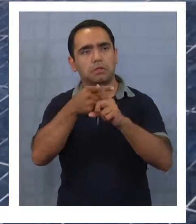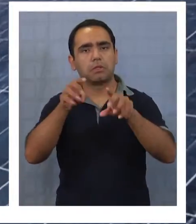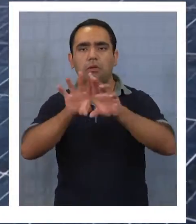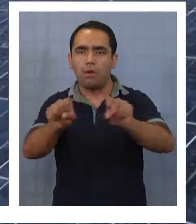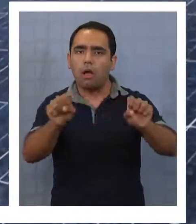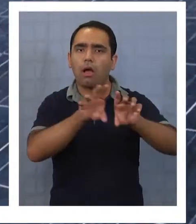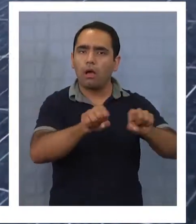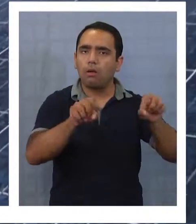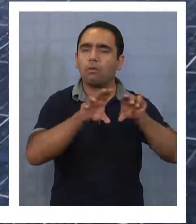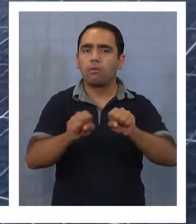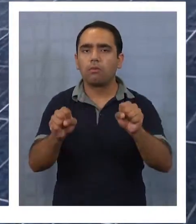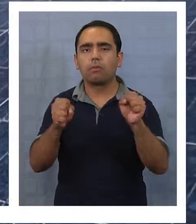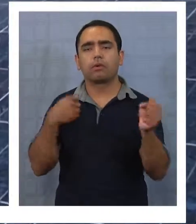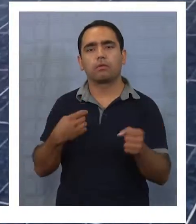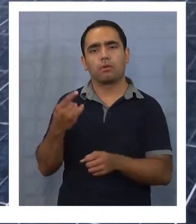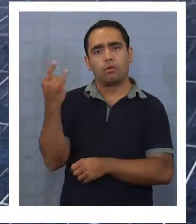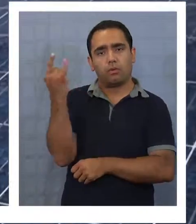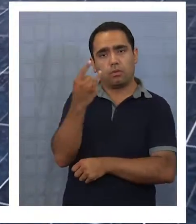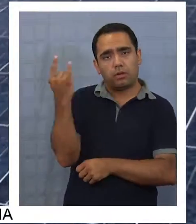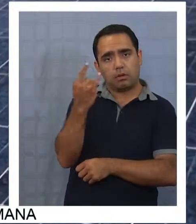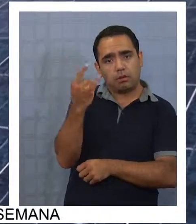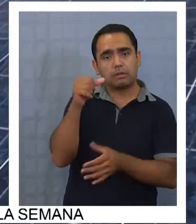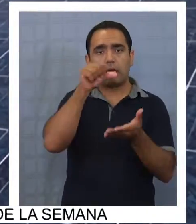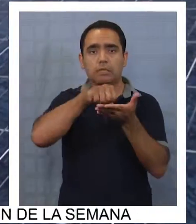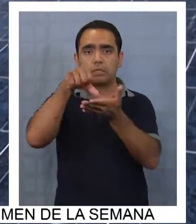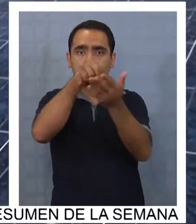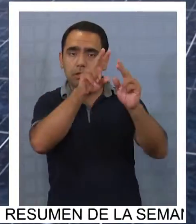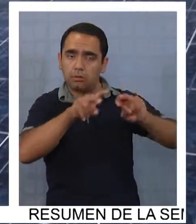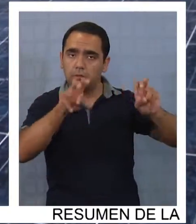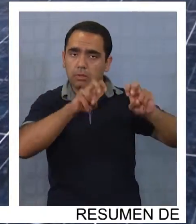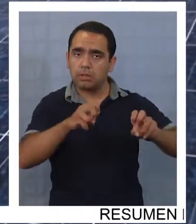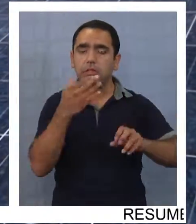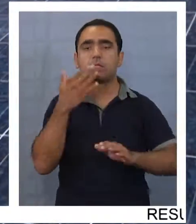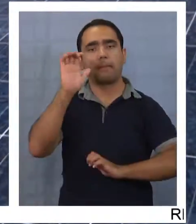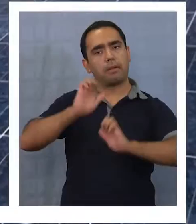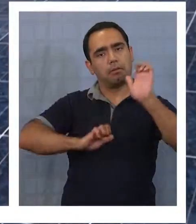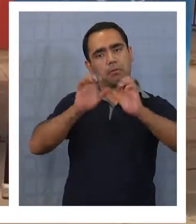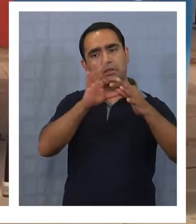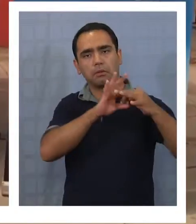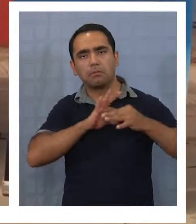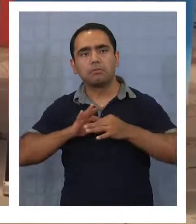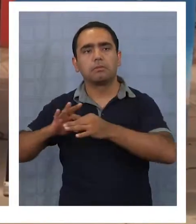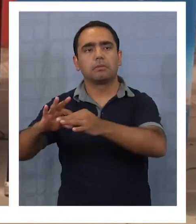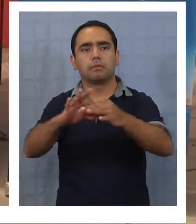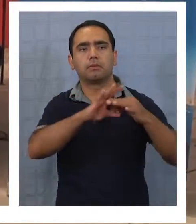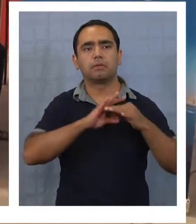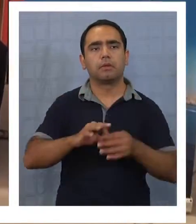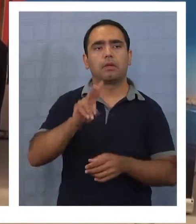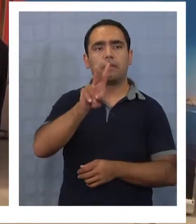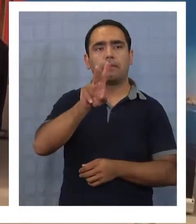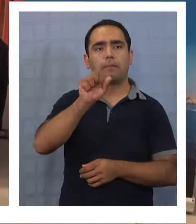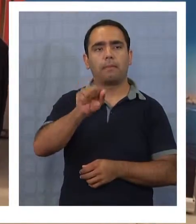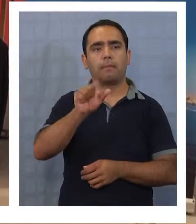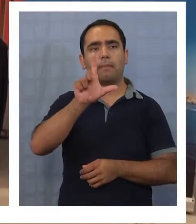alianzas que se concretan entre la casa de estudios, centros de investigación y empresas.